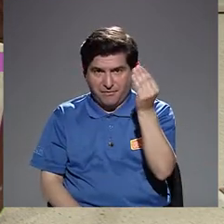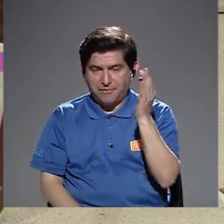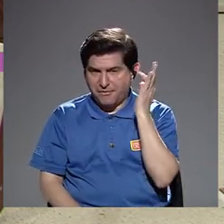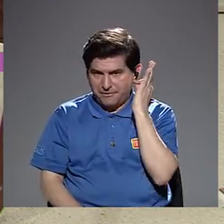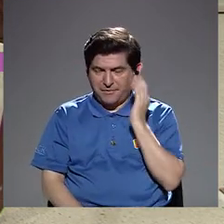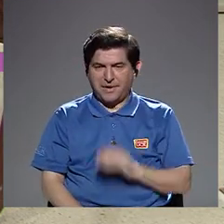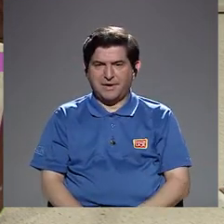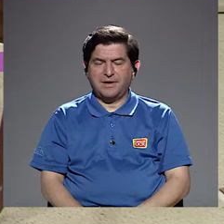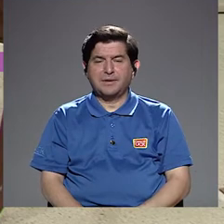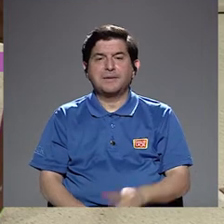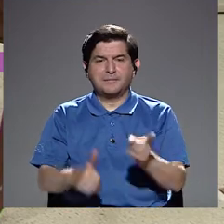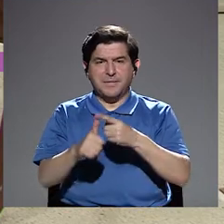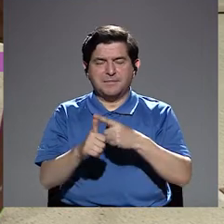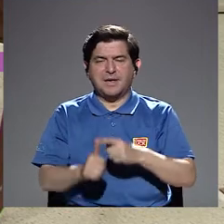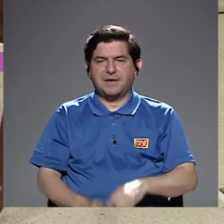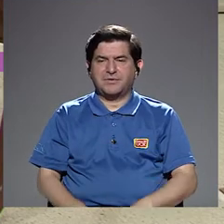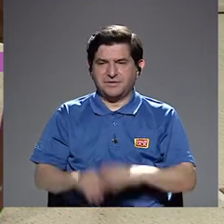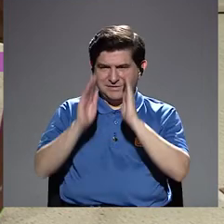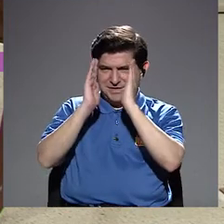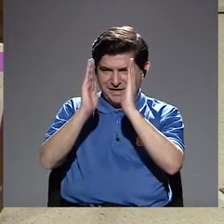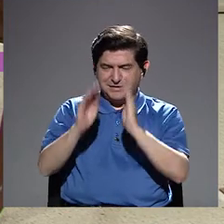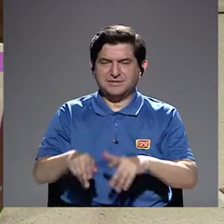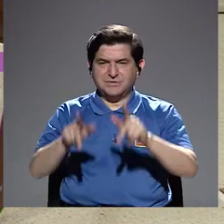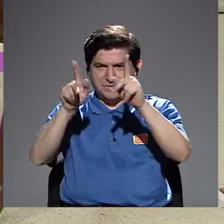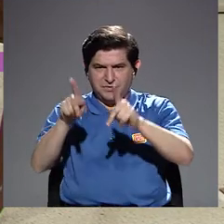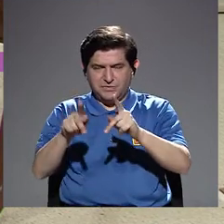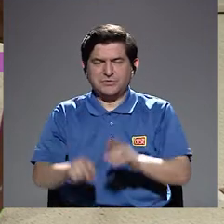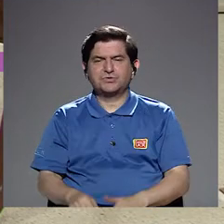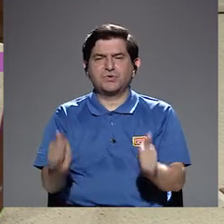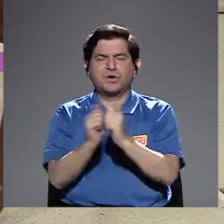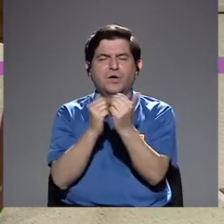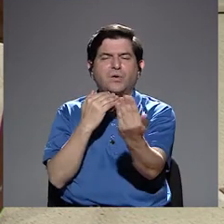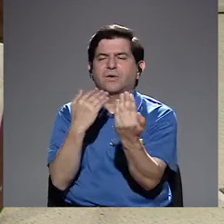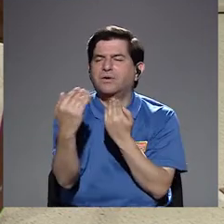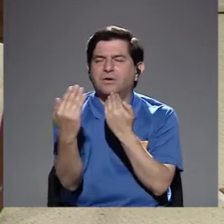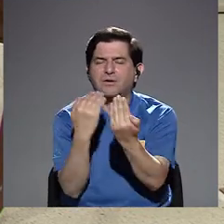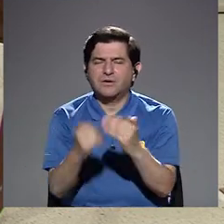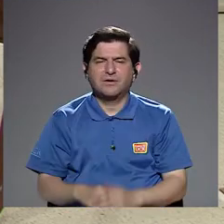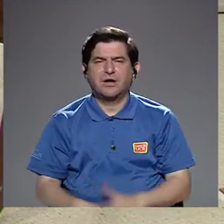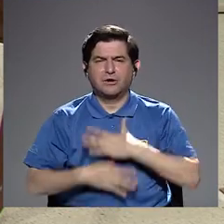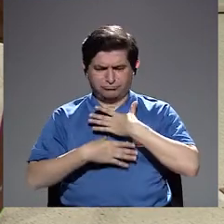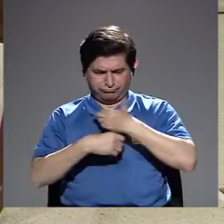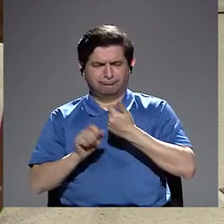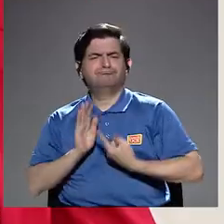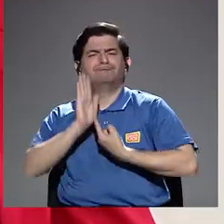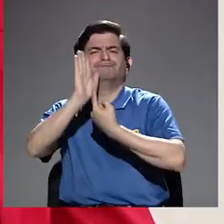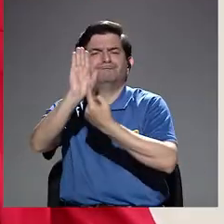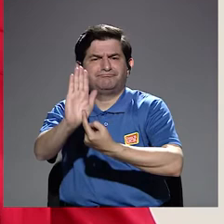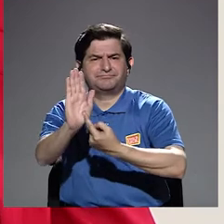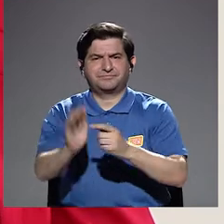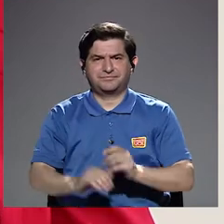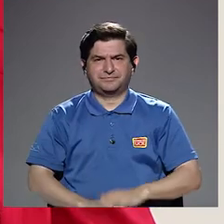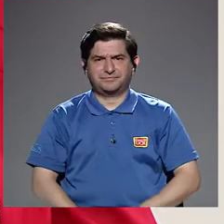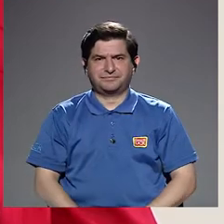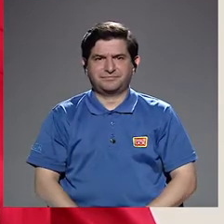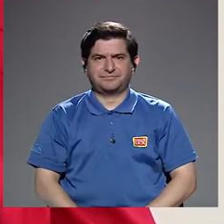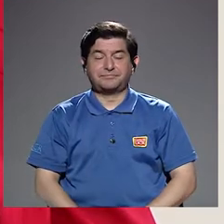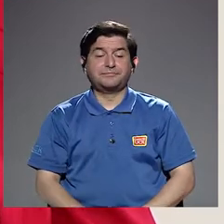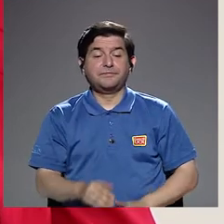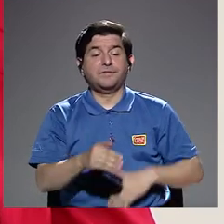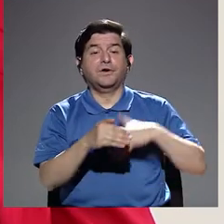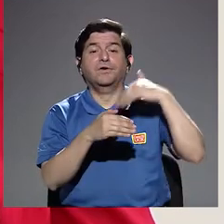Poderla ver como persona, con empatía, generando confianza con ellas.